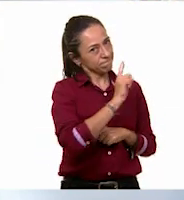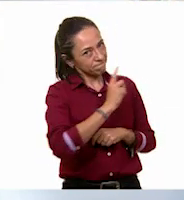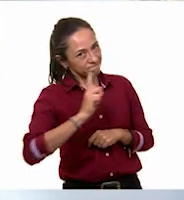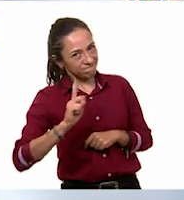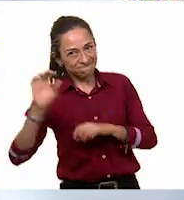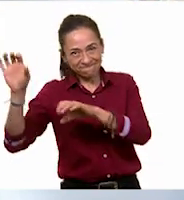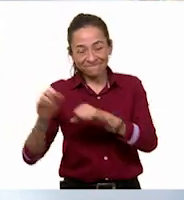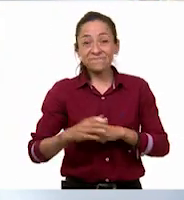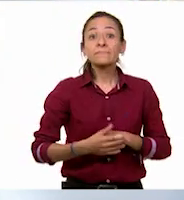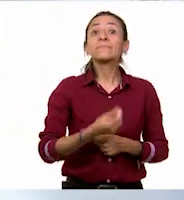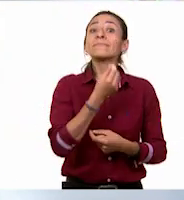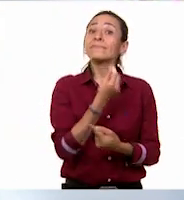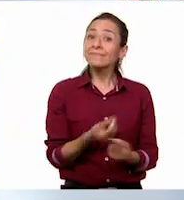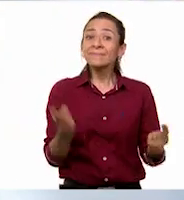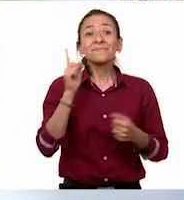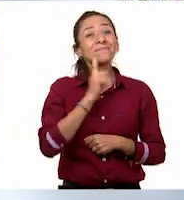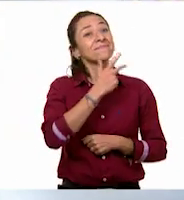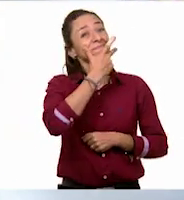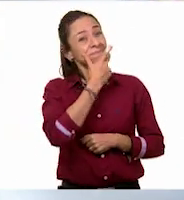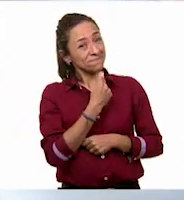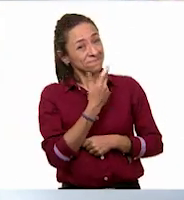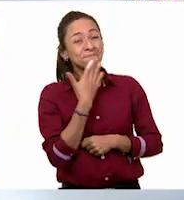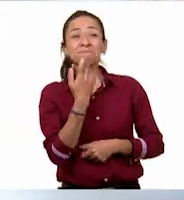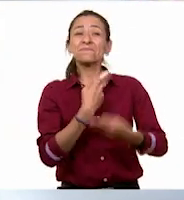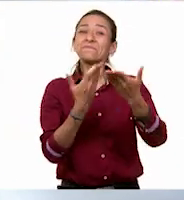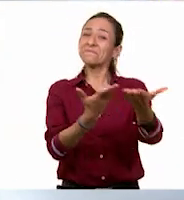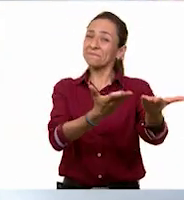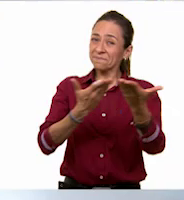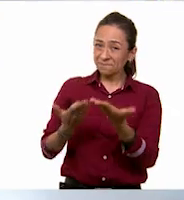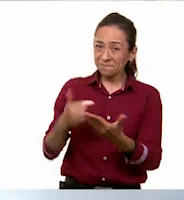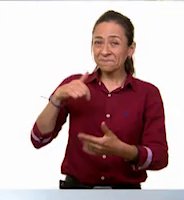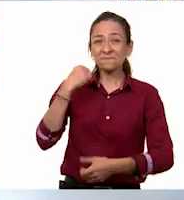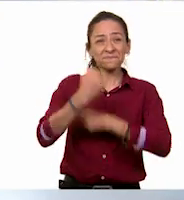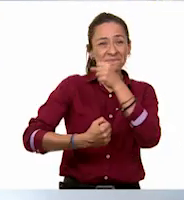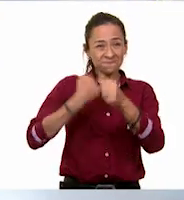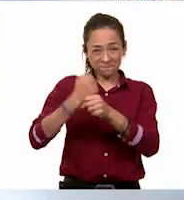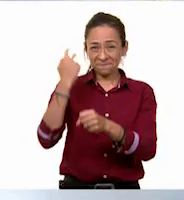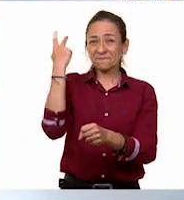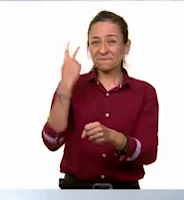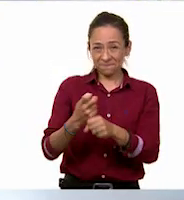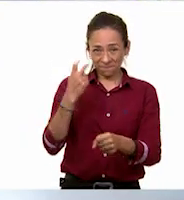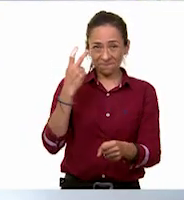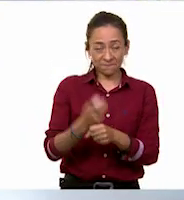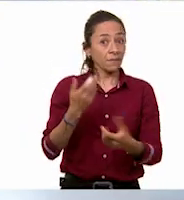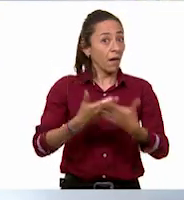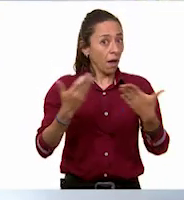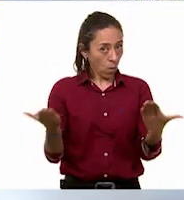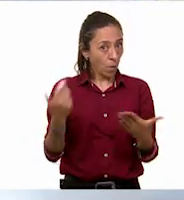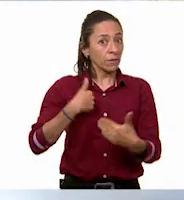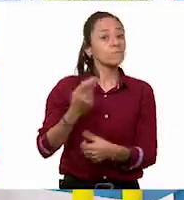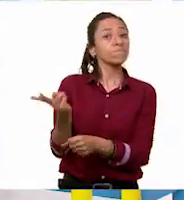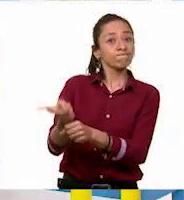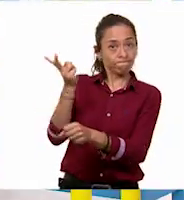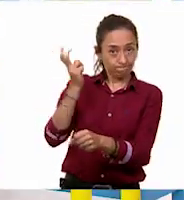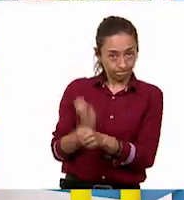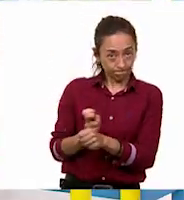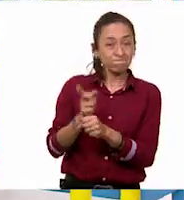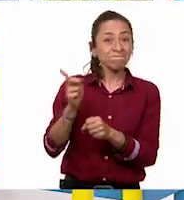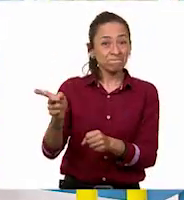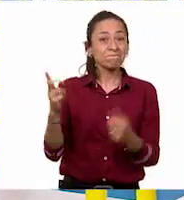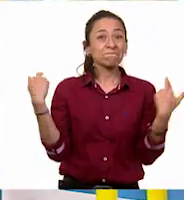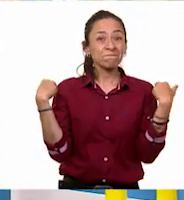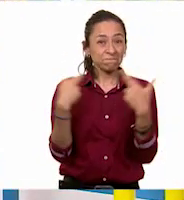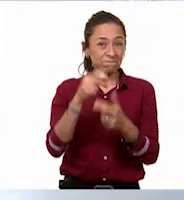Niñas y niños, bienvenidos al museo de segundo grado y para eso quiero invitar a la maestra Abril.